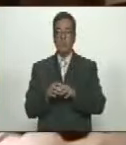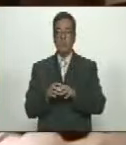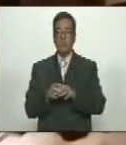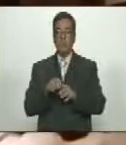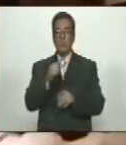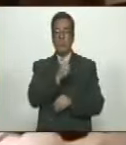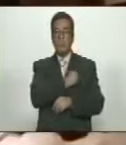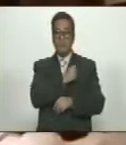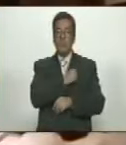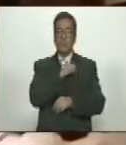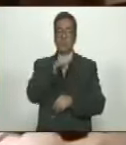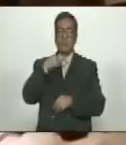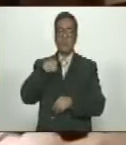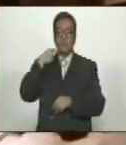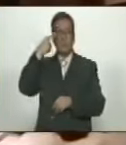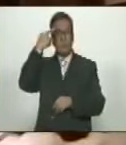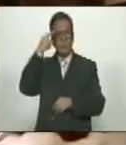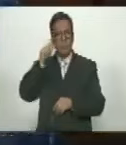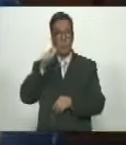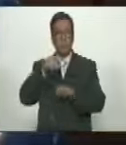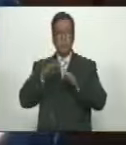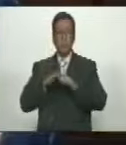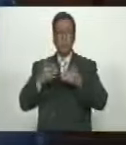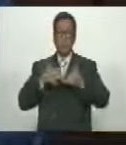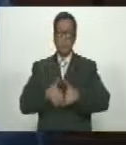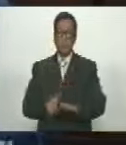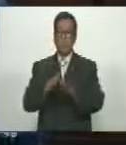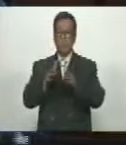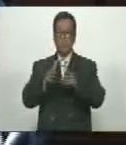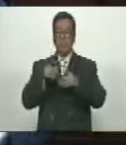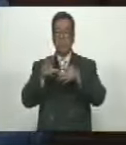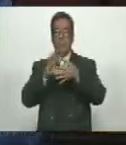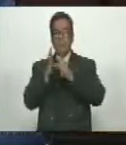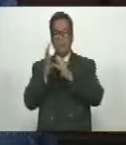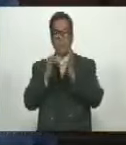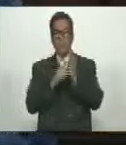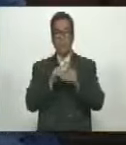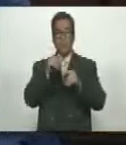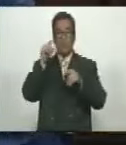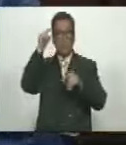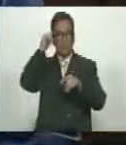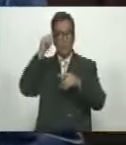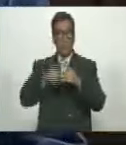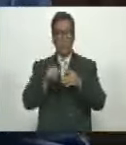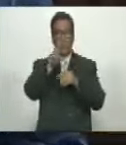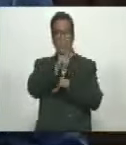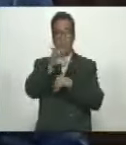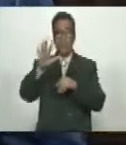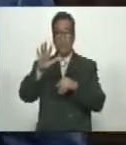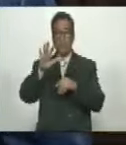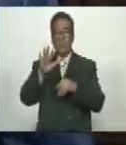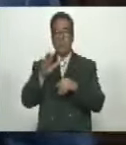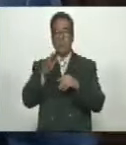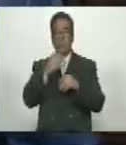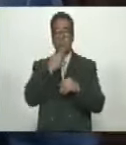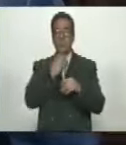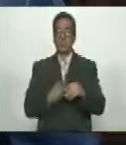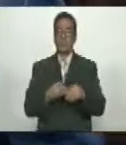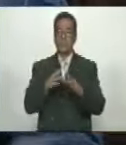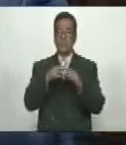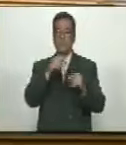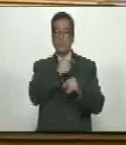católicos Y que creemos En el nacimiento De Jesús El día 25 De diciembre Es todo Señor